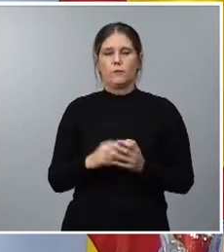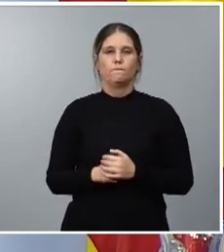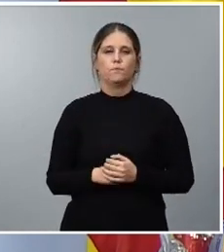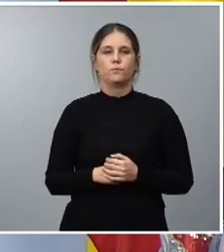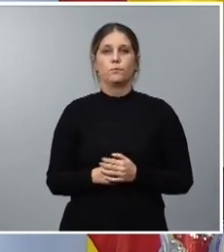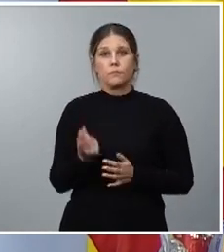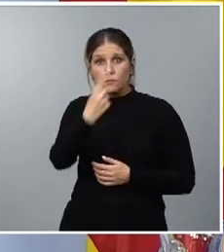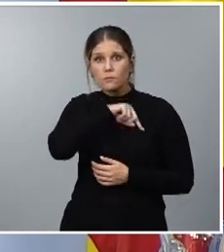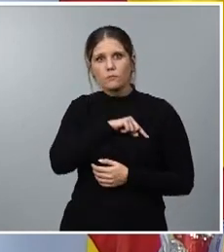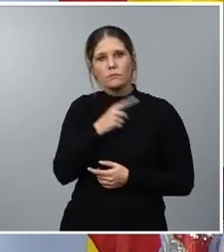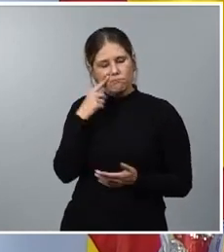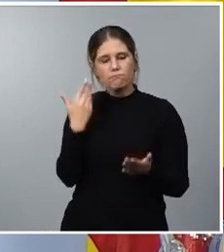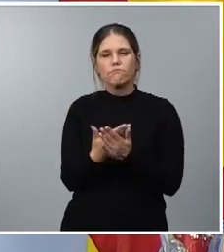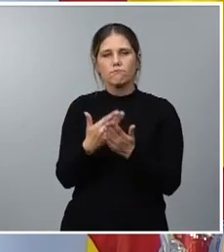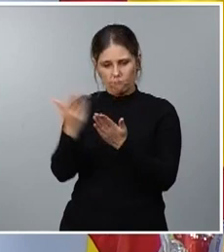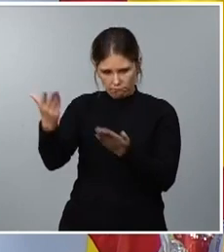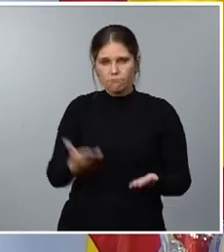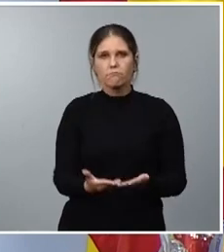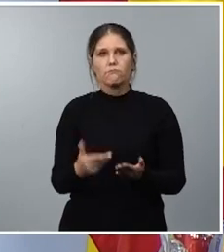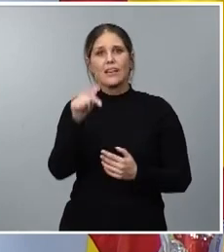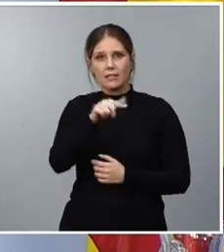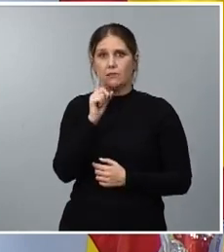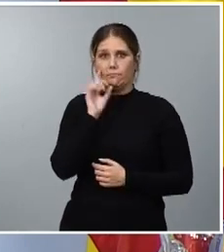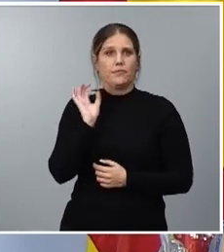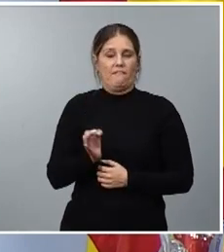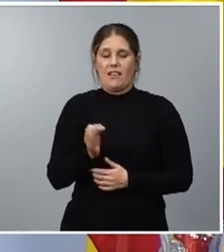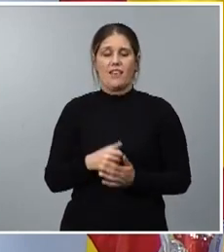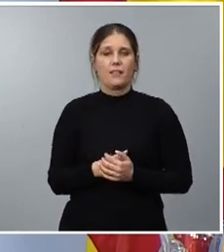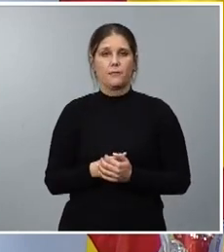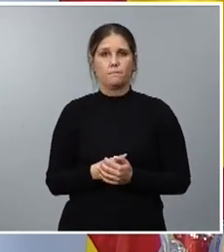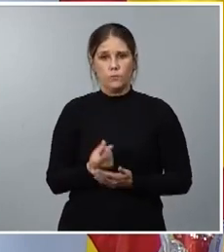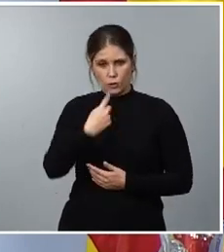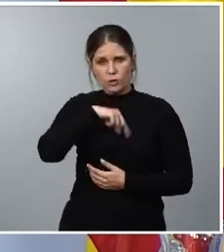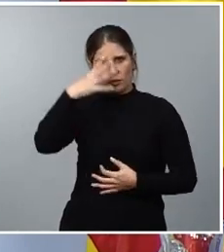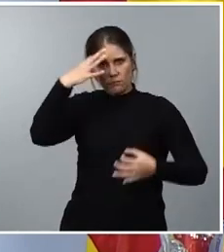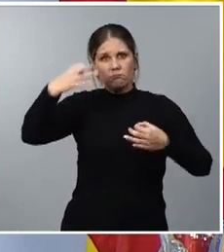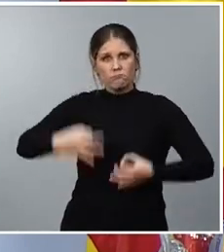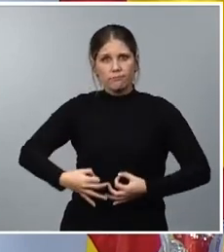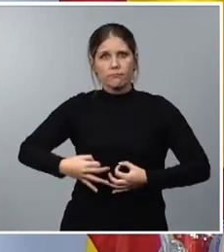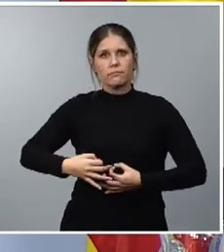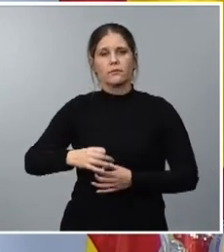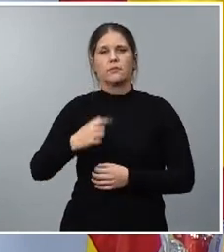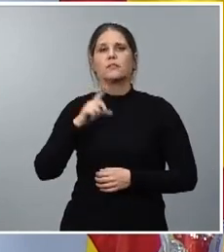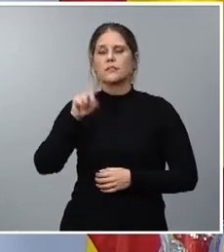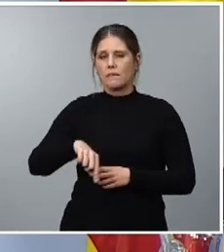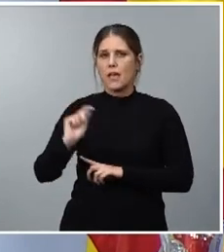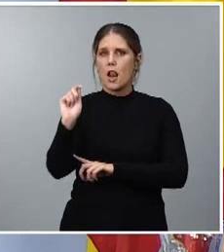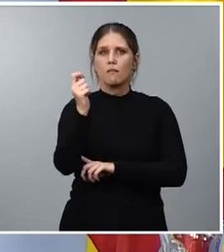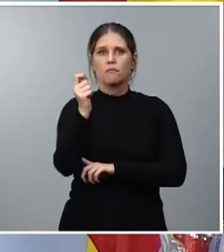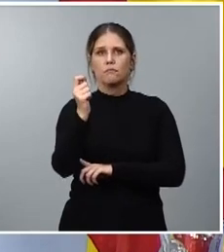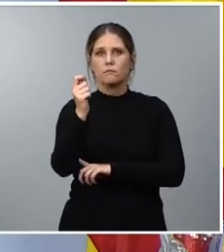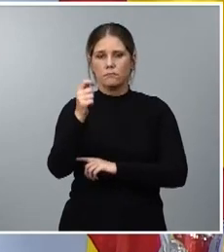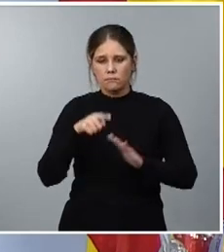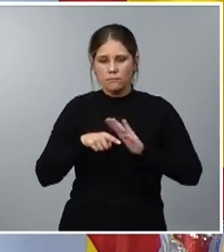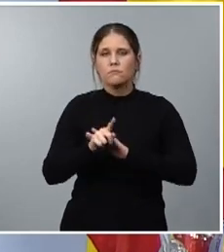a que hagan la prueba porque verán que esto es cierto estamos convencidas de que lograremos también sacar adelante